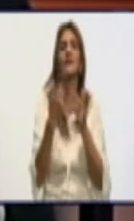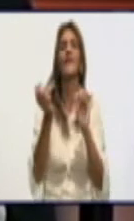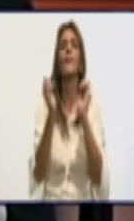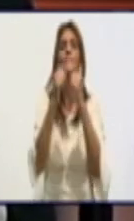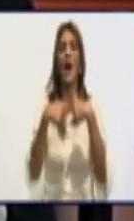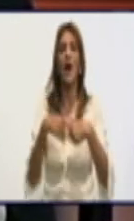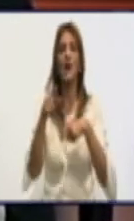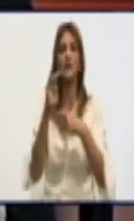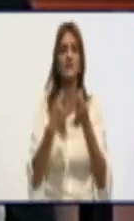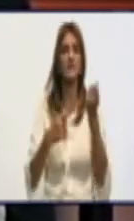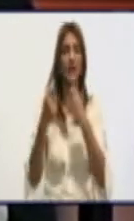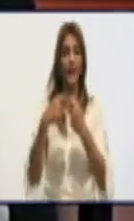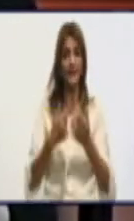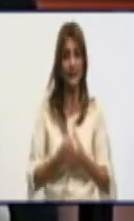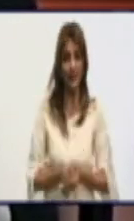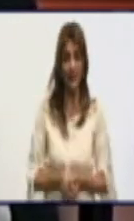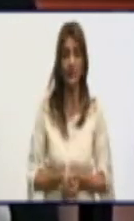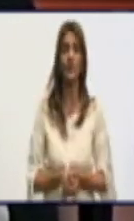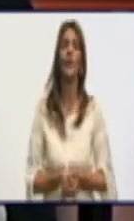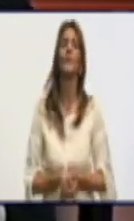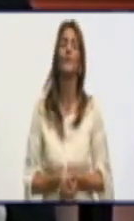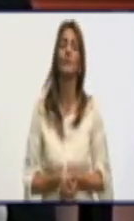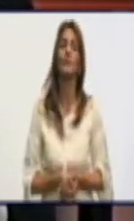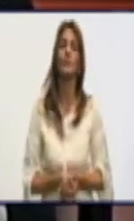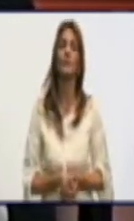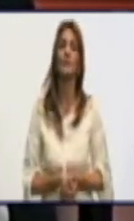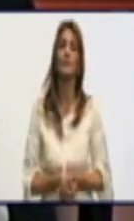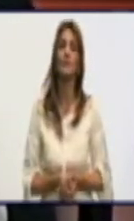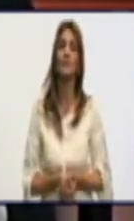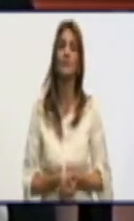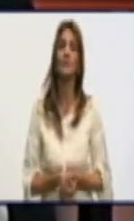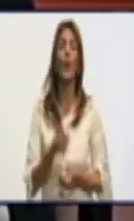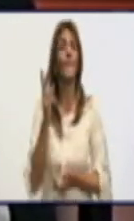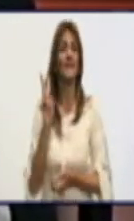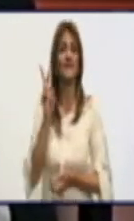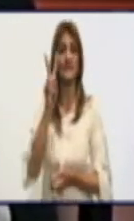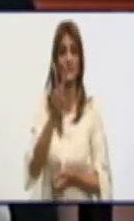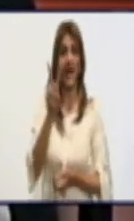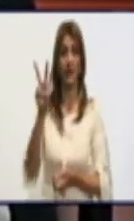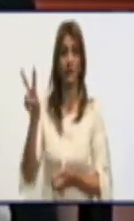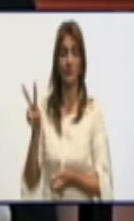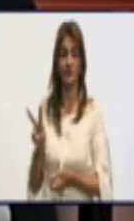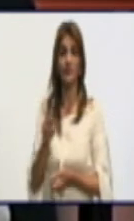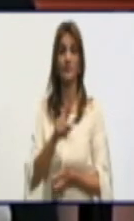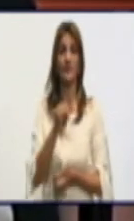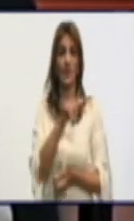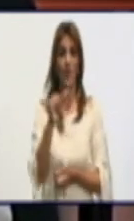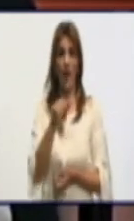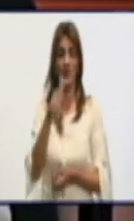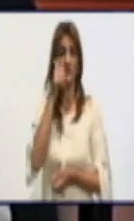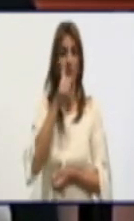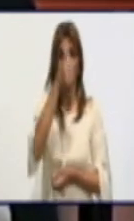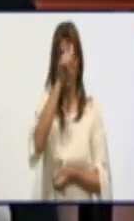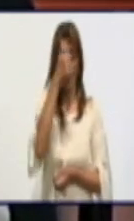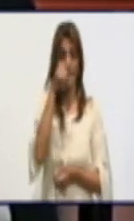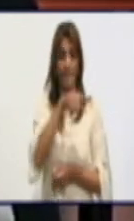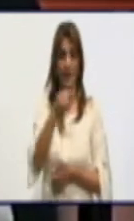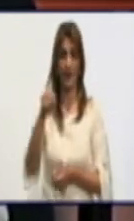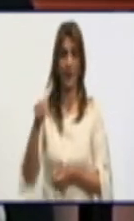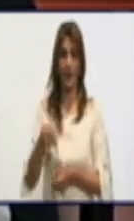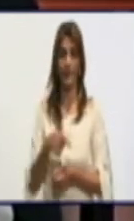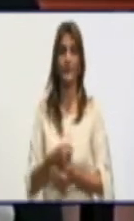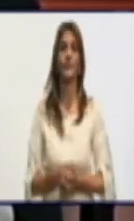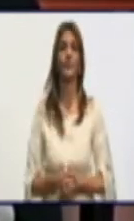incluso la ONIE nos visitó este fin de semana todas las panerías nuestras incluyendo el